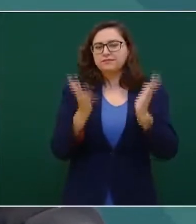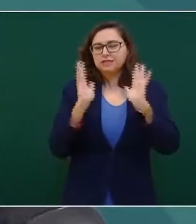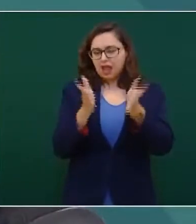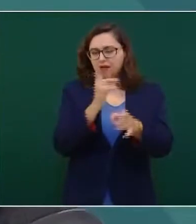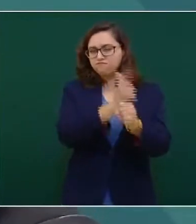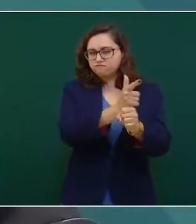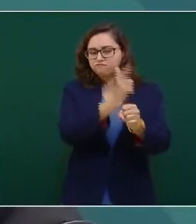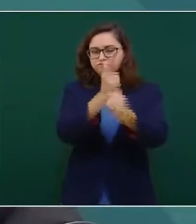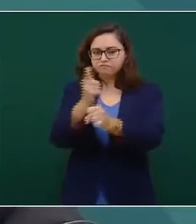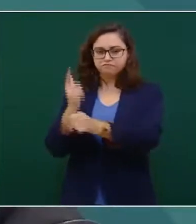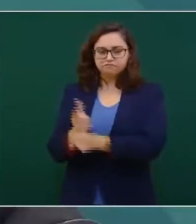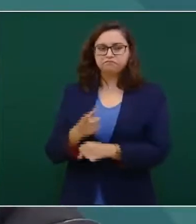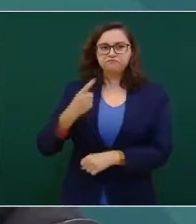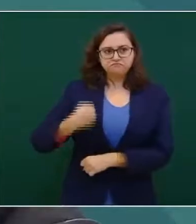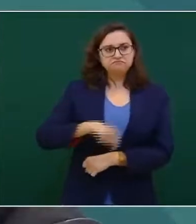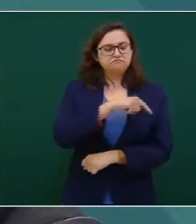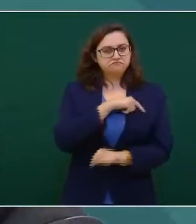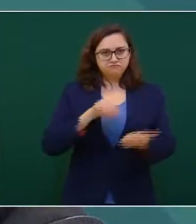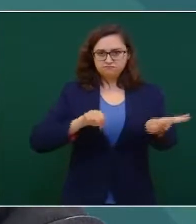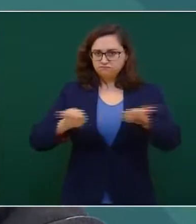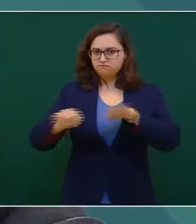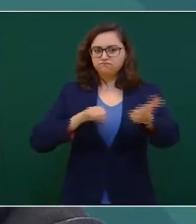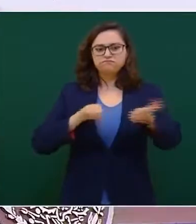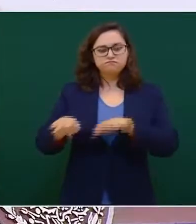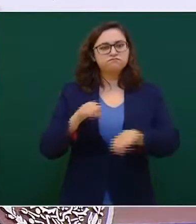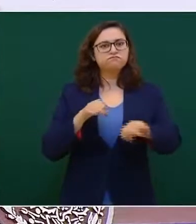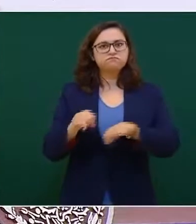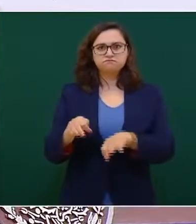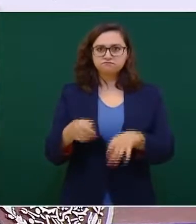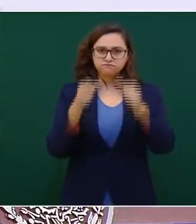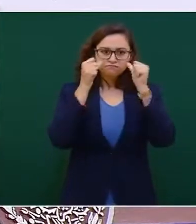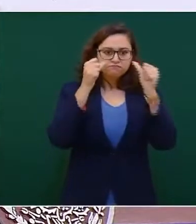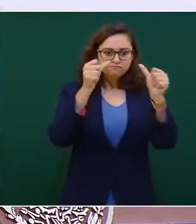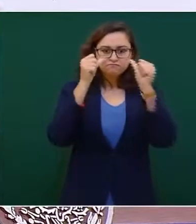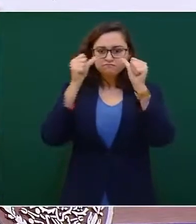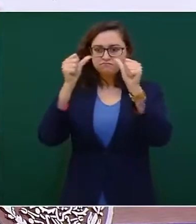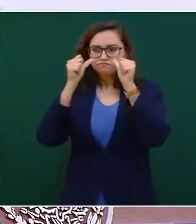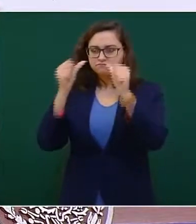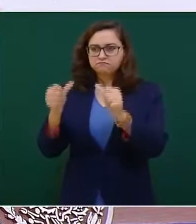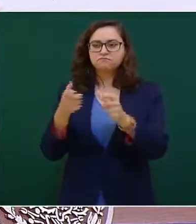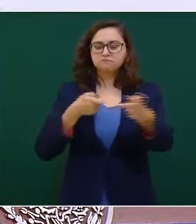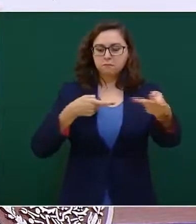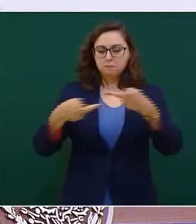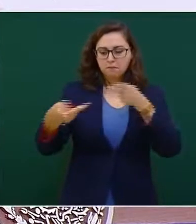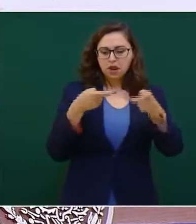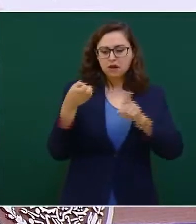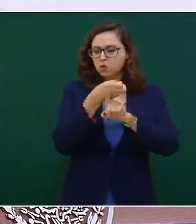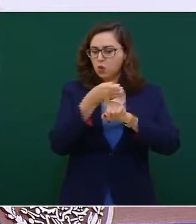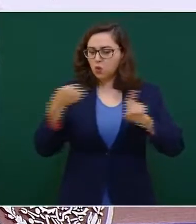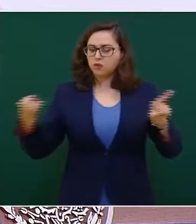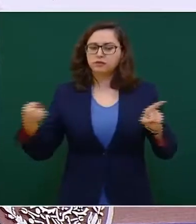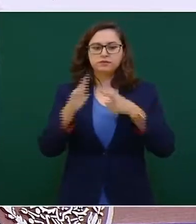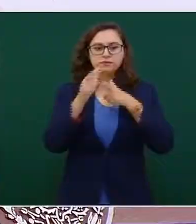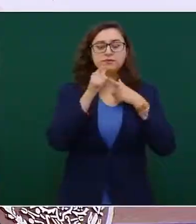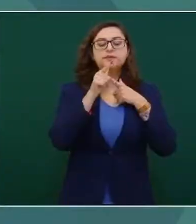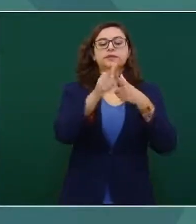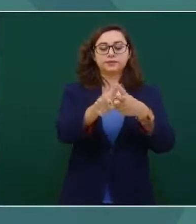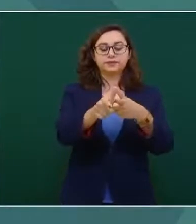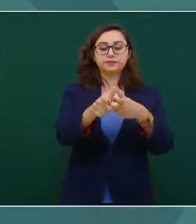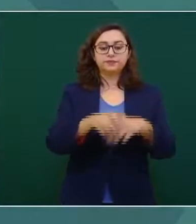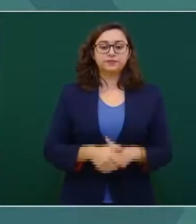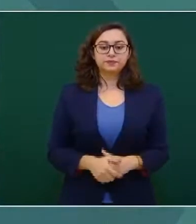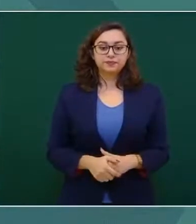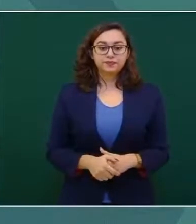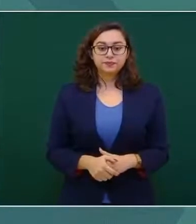y no vamos nosotros a dejar nuestra estrategia del combate. Porque hoy el